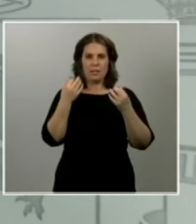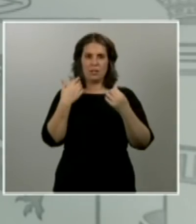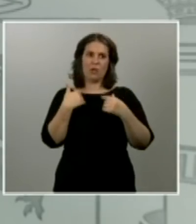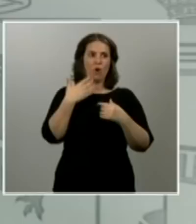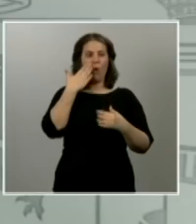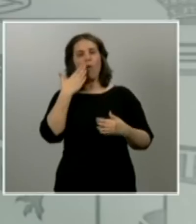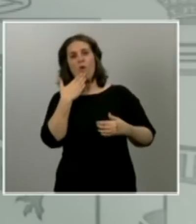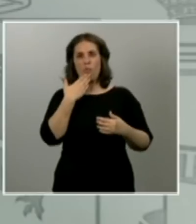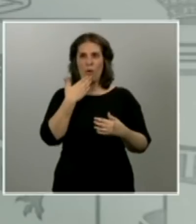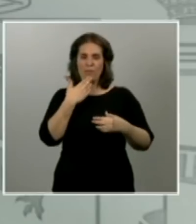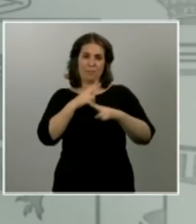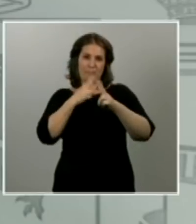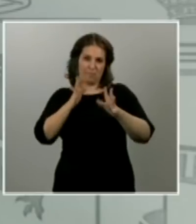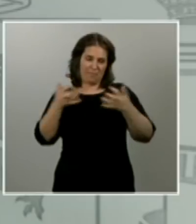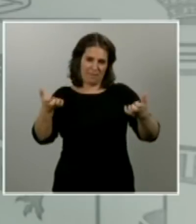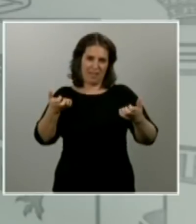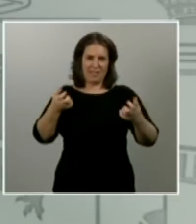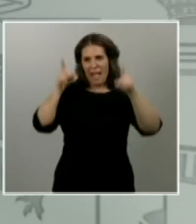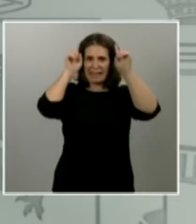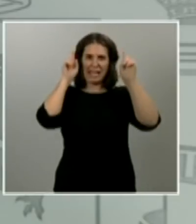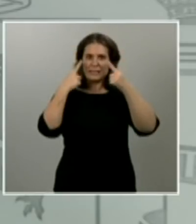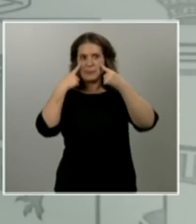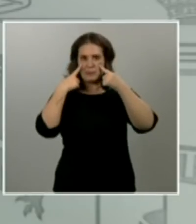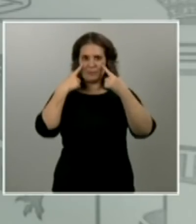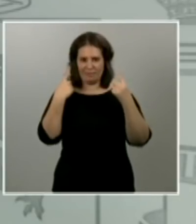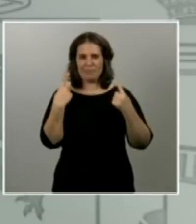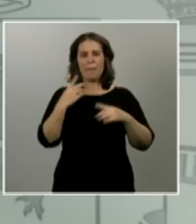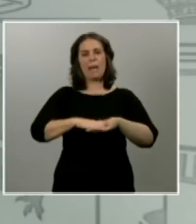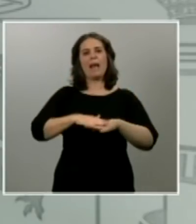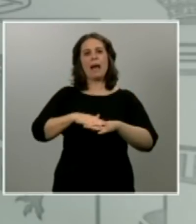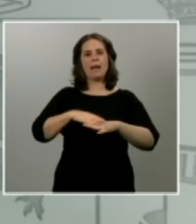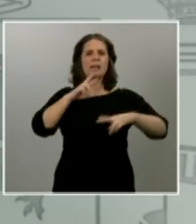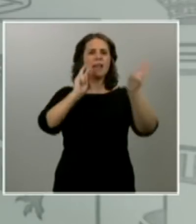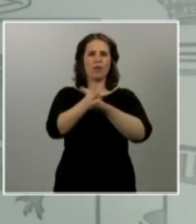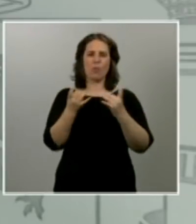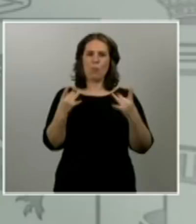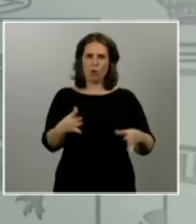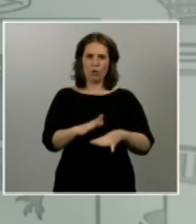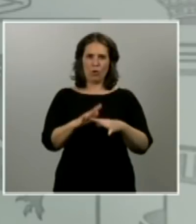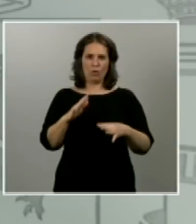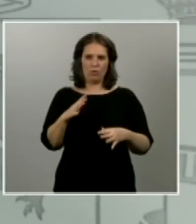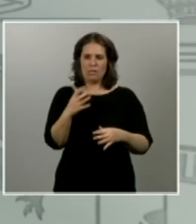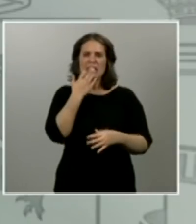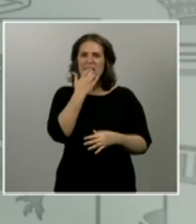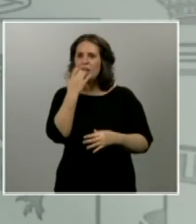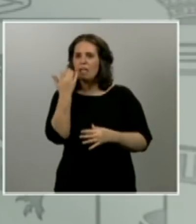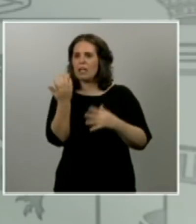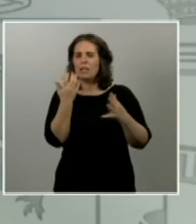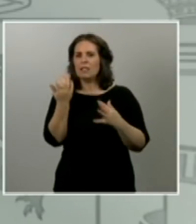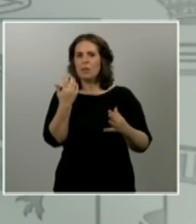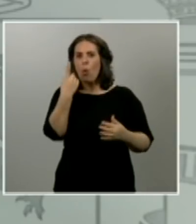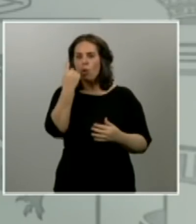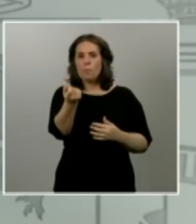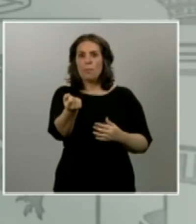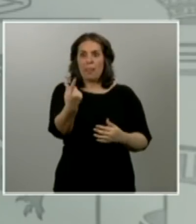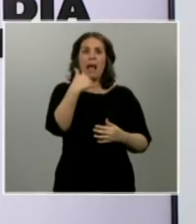la expresión coloquial para evidentemente reaccionar cuanto antes a la mínima expresión que veamos de un repunte de la pandemia